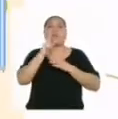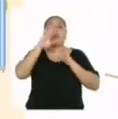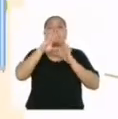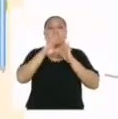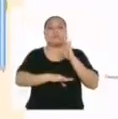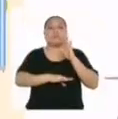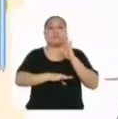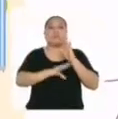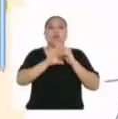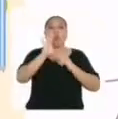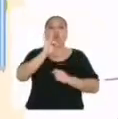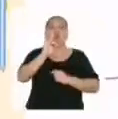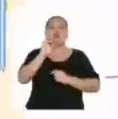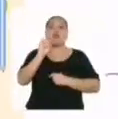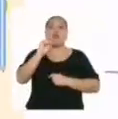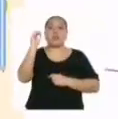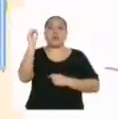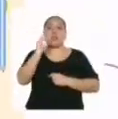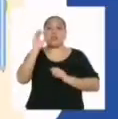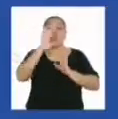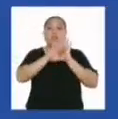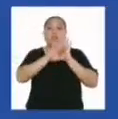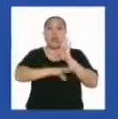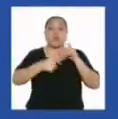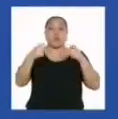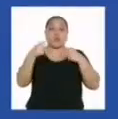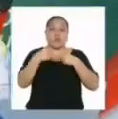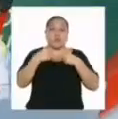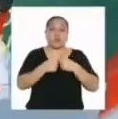un 80% de energía.